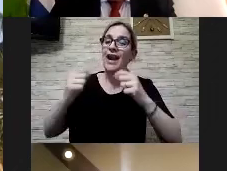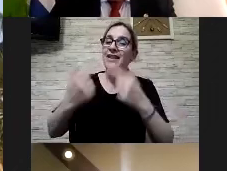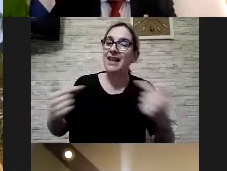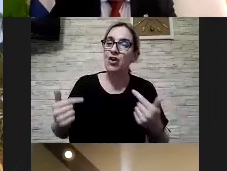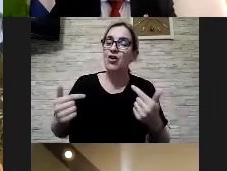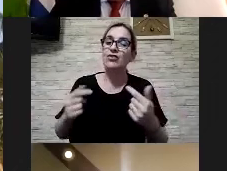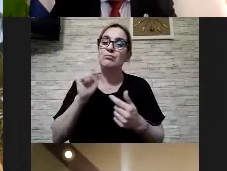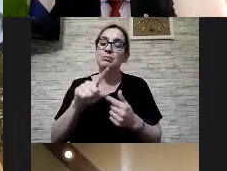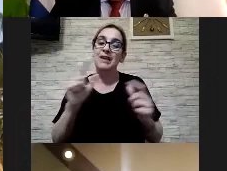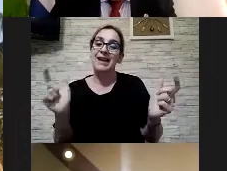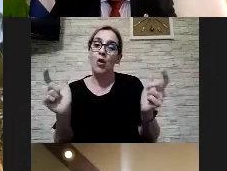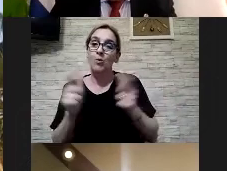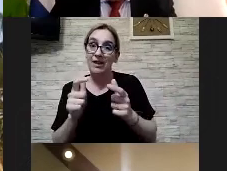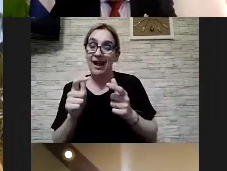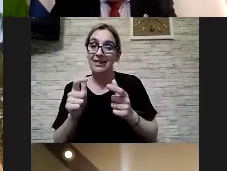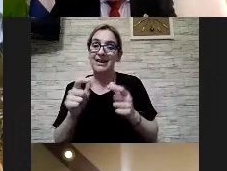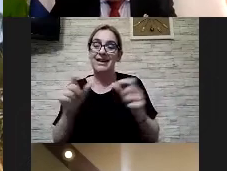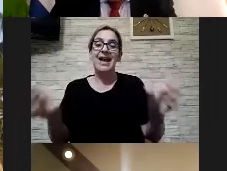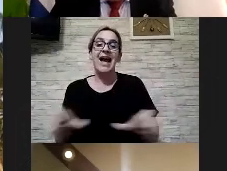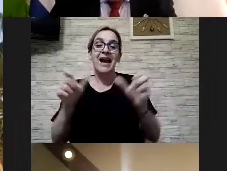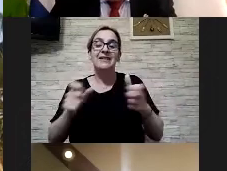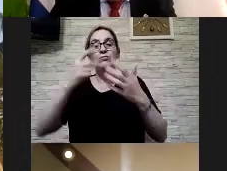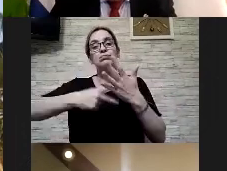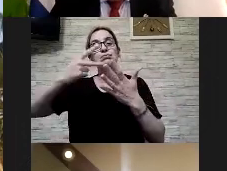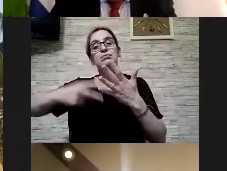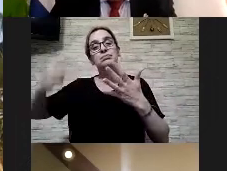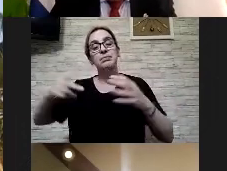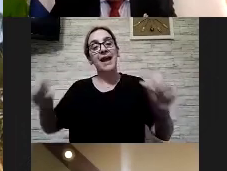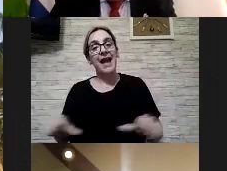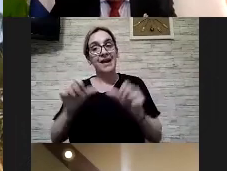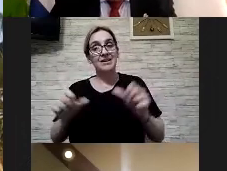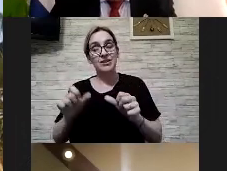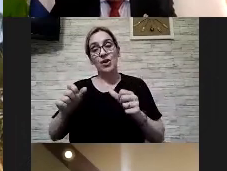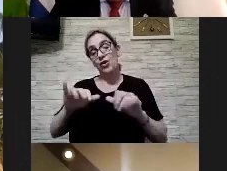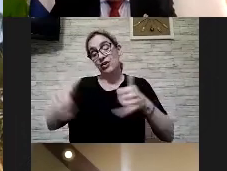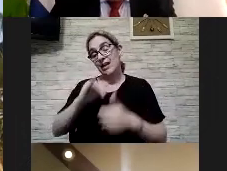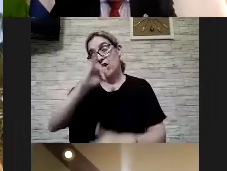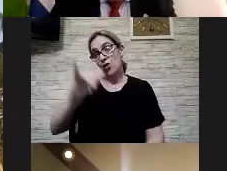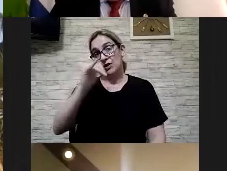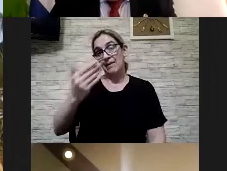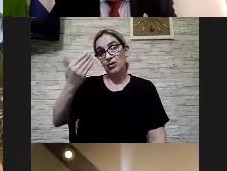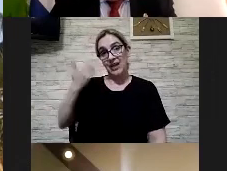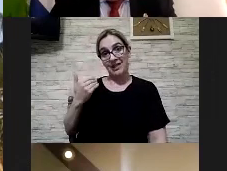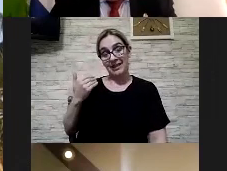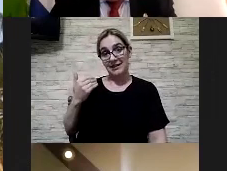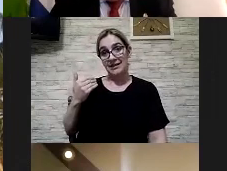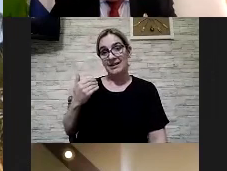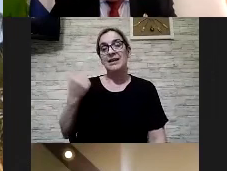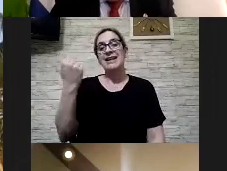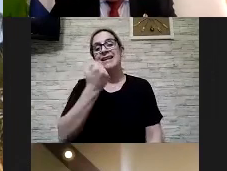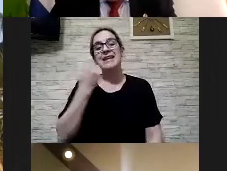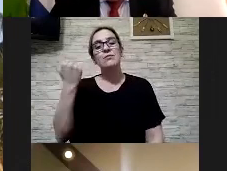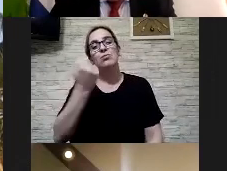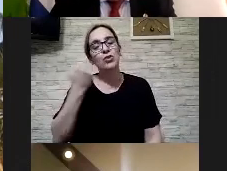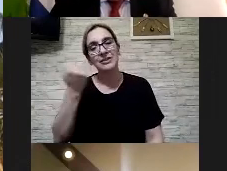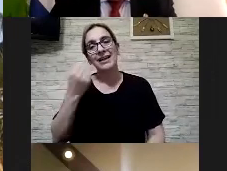comunidad hacer el plan de acción con los pasos que Esteban les fue diciendo y es muy importante este paso